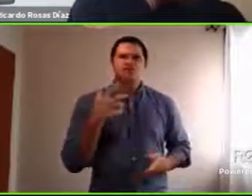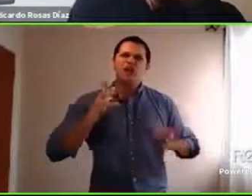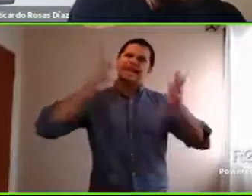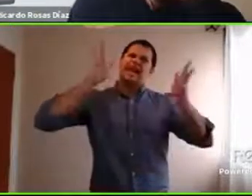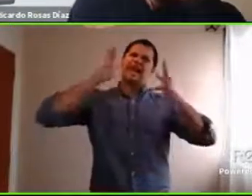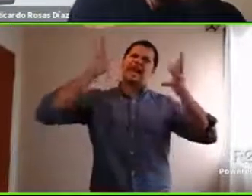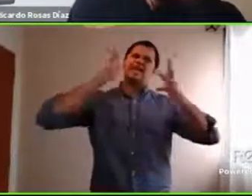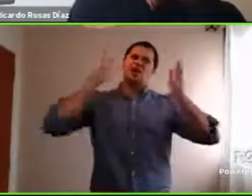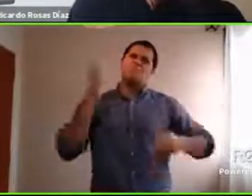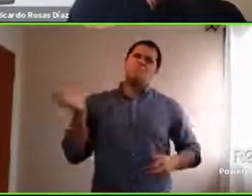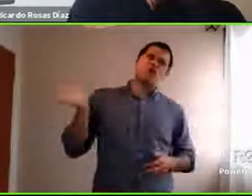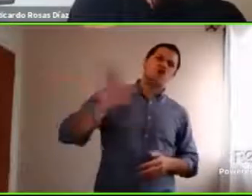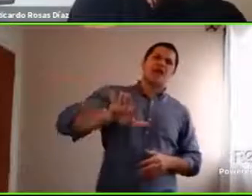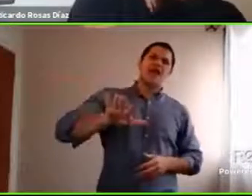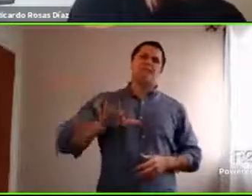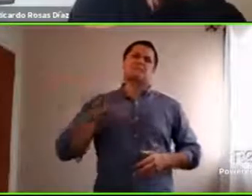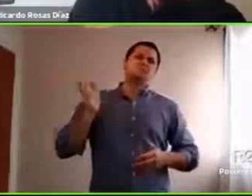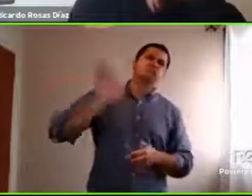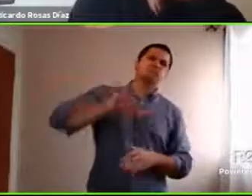convivencia se hace muy difícil.